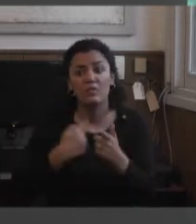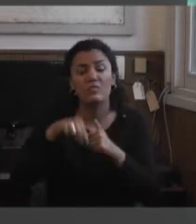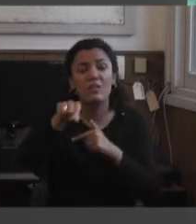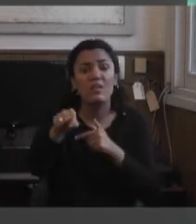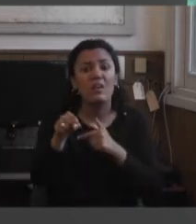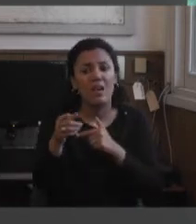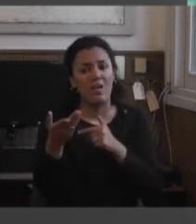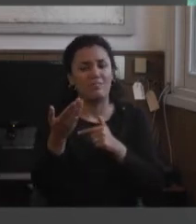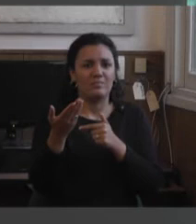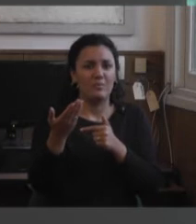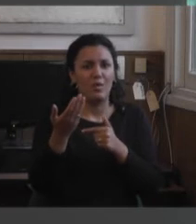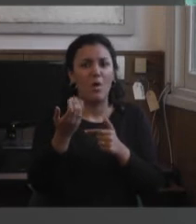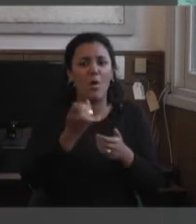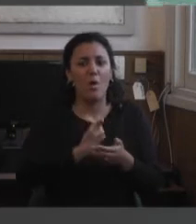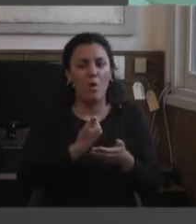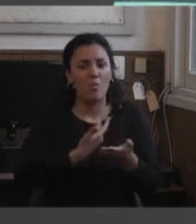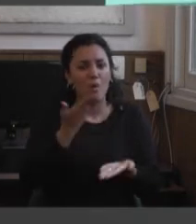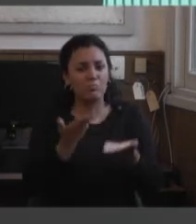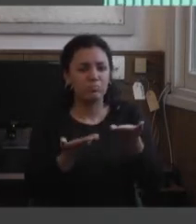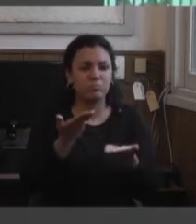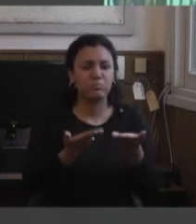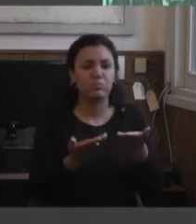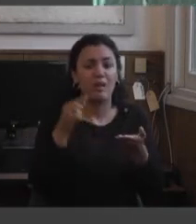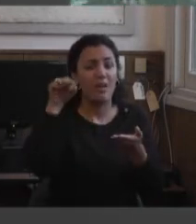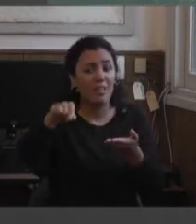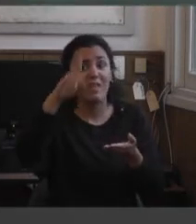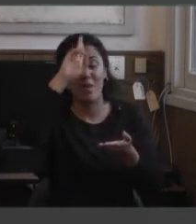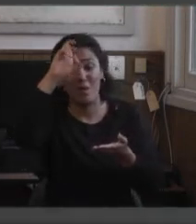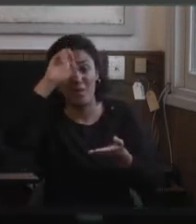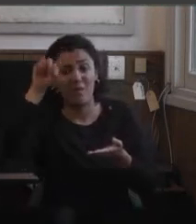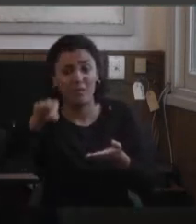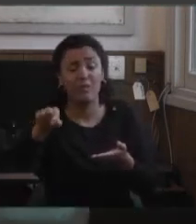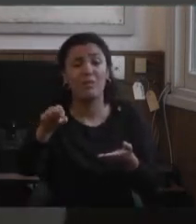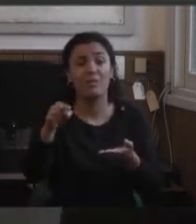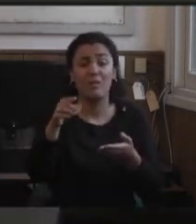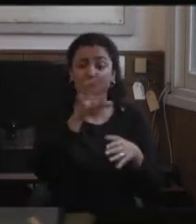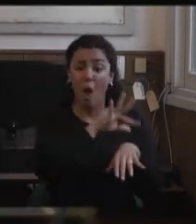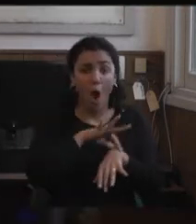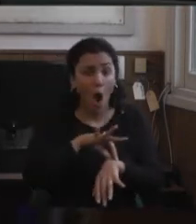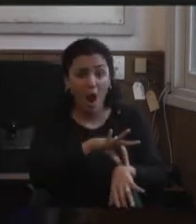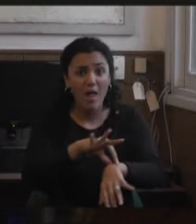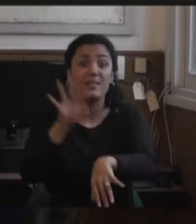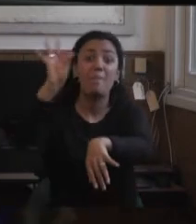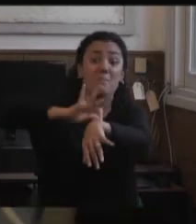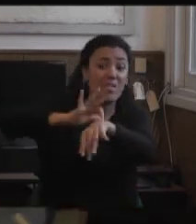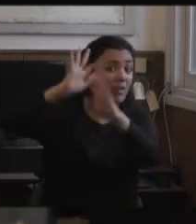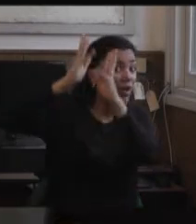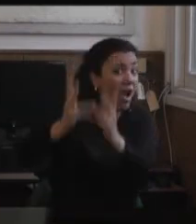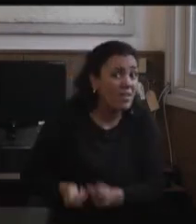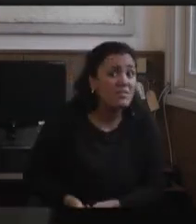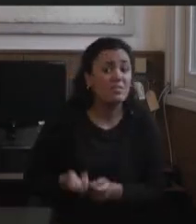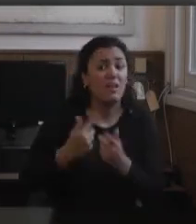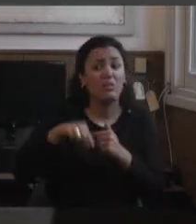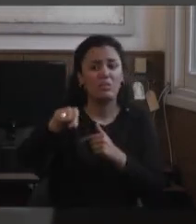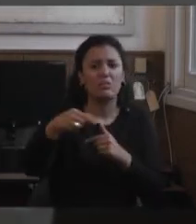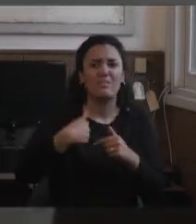conviven los modelos, esa institución es actual, está dirigida por médicos, por profesionales que se formaron. Entonces, si